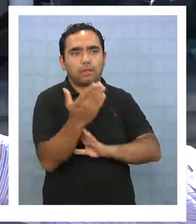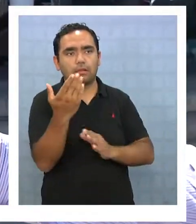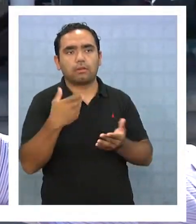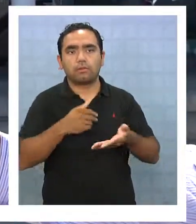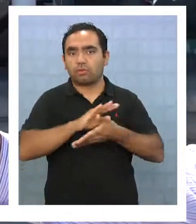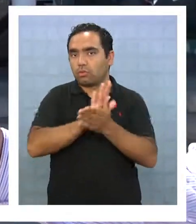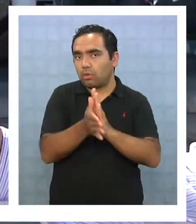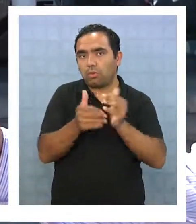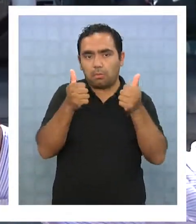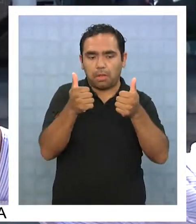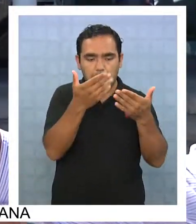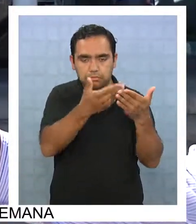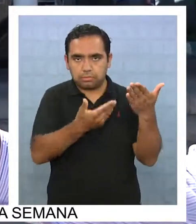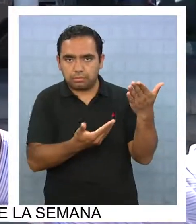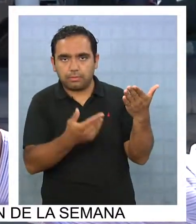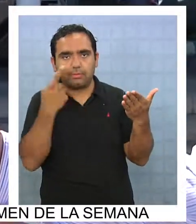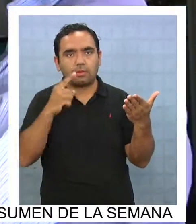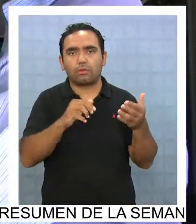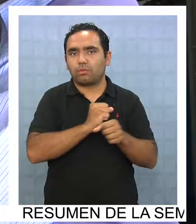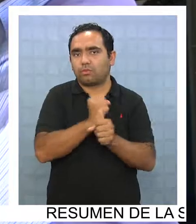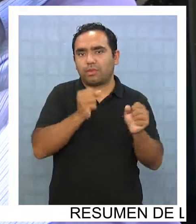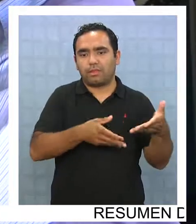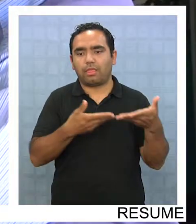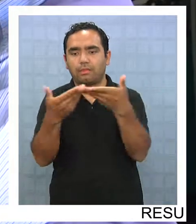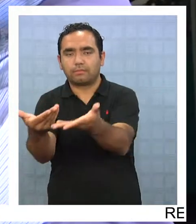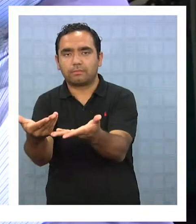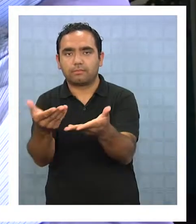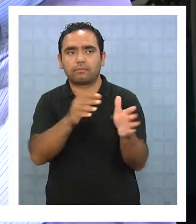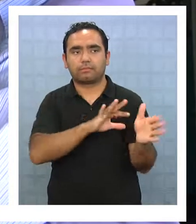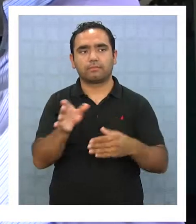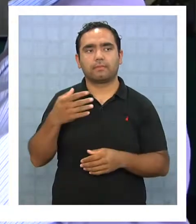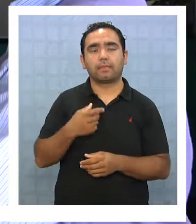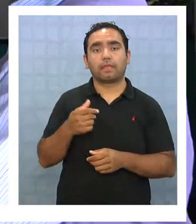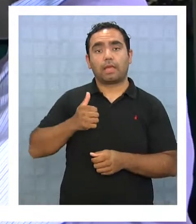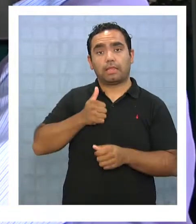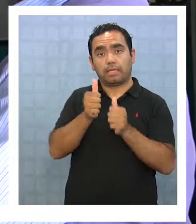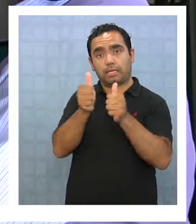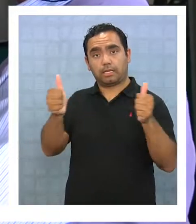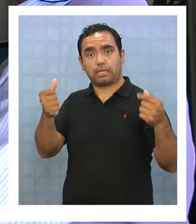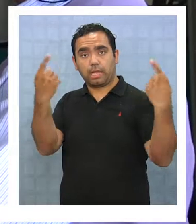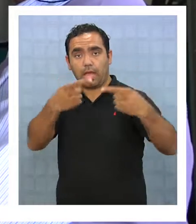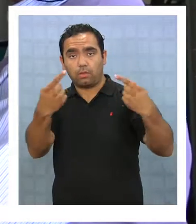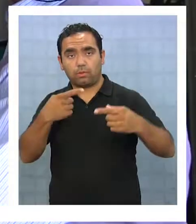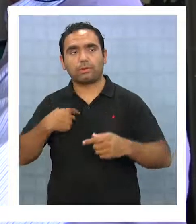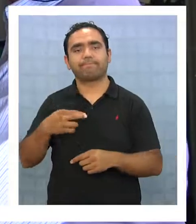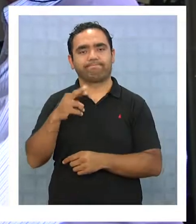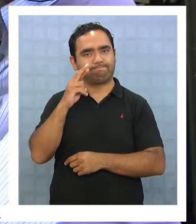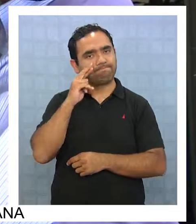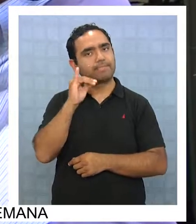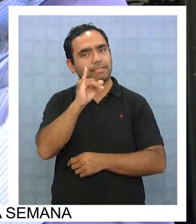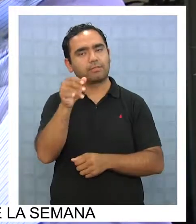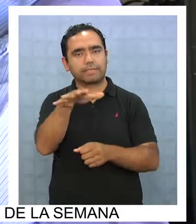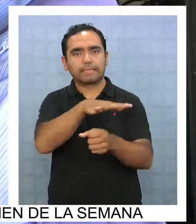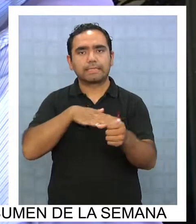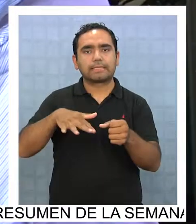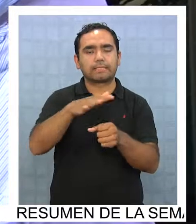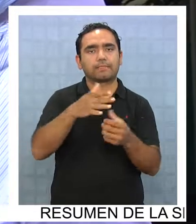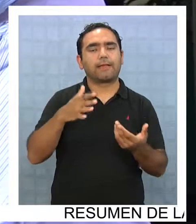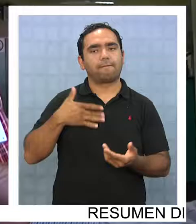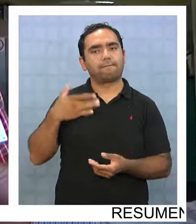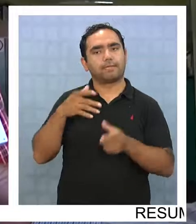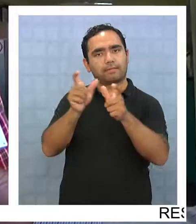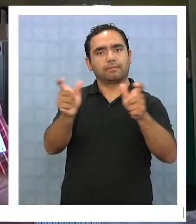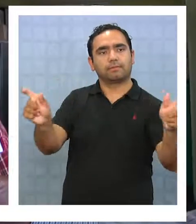Tengo todo listo y no puedo entregar nada. Dirigentes del sector aduanero reconocen estas situaciones que afectan a la comunidad.